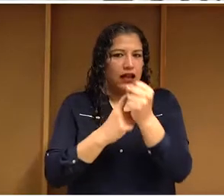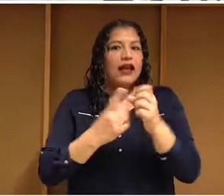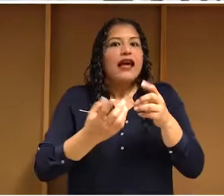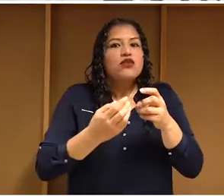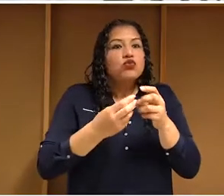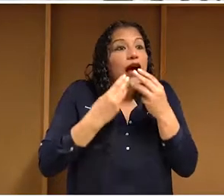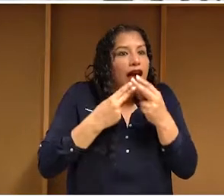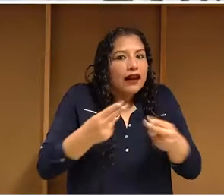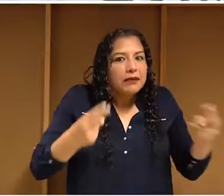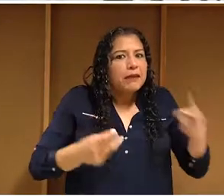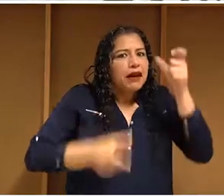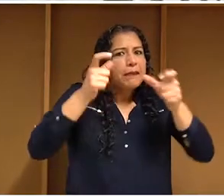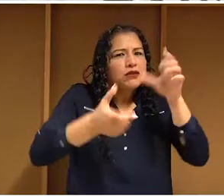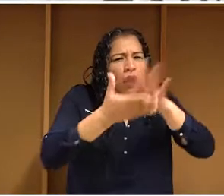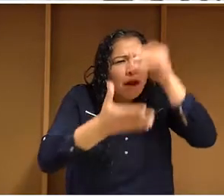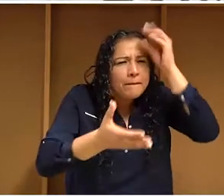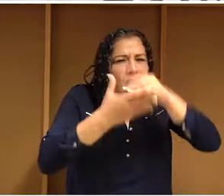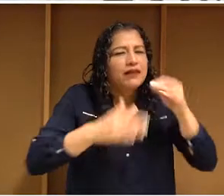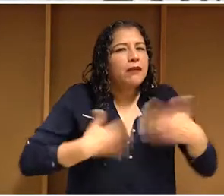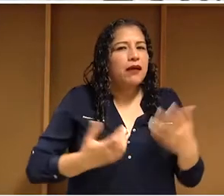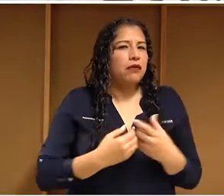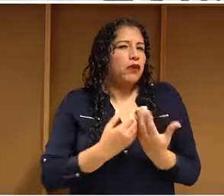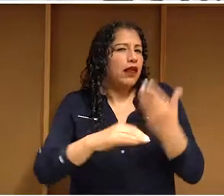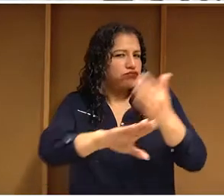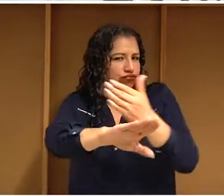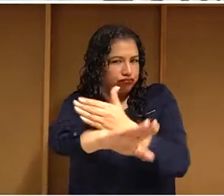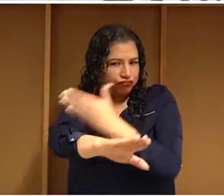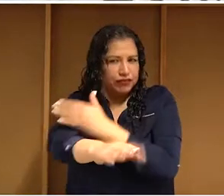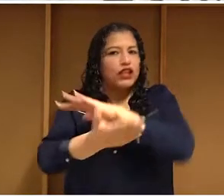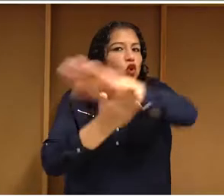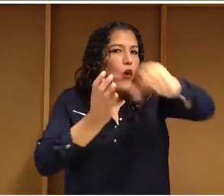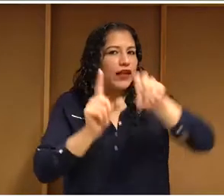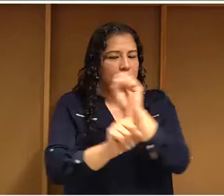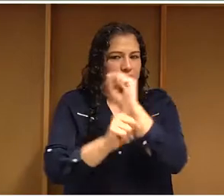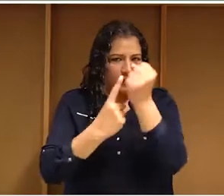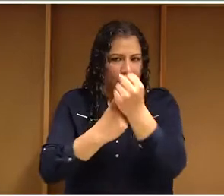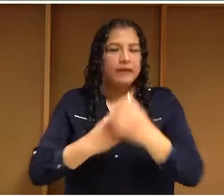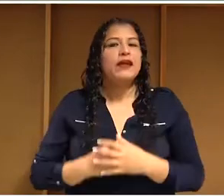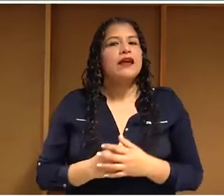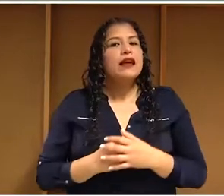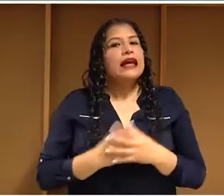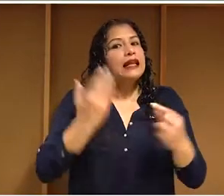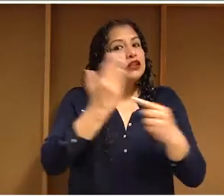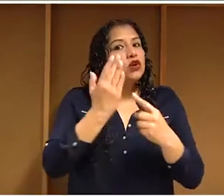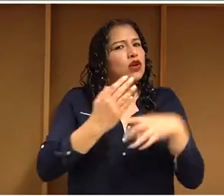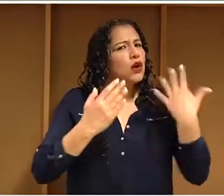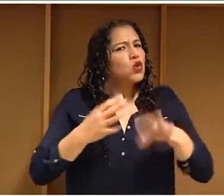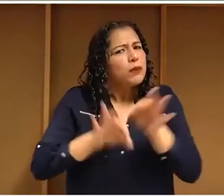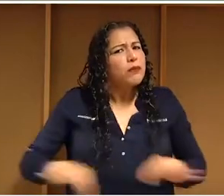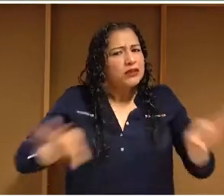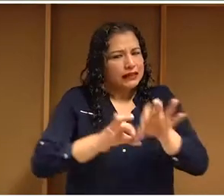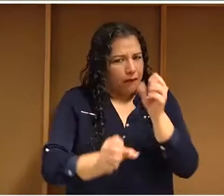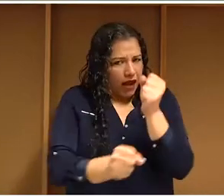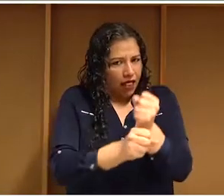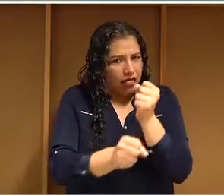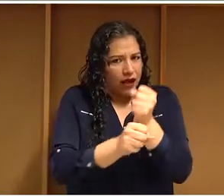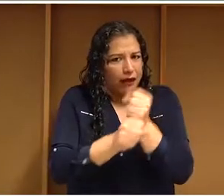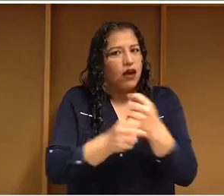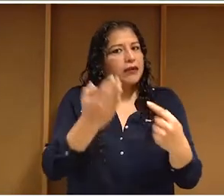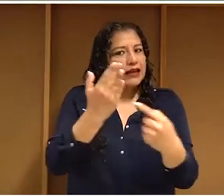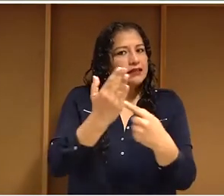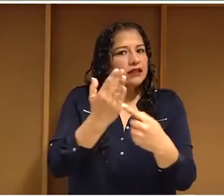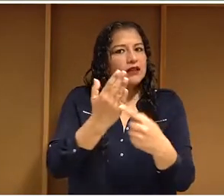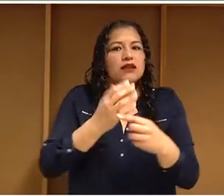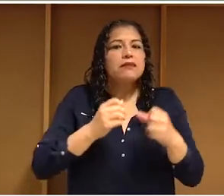de las personas y de las sociedades en general. Y Hiperderecho trabaja para lograr que esta tecnología